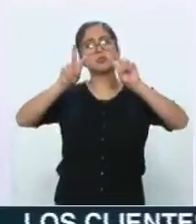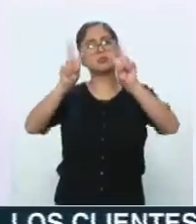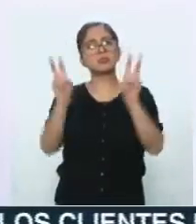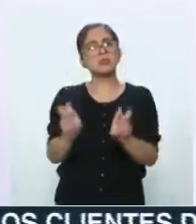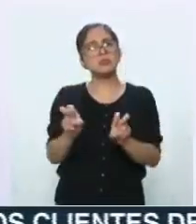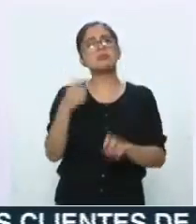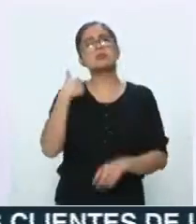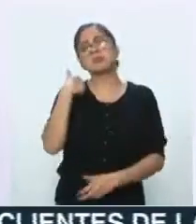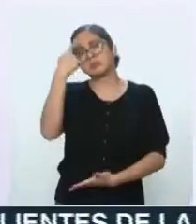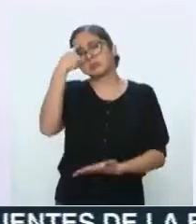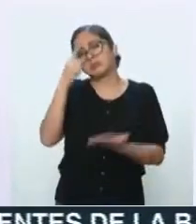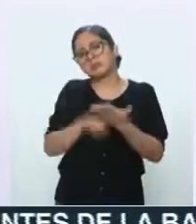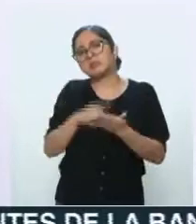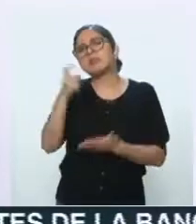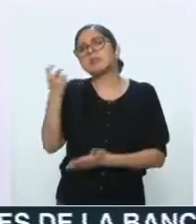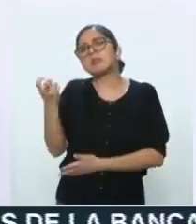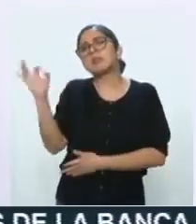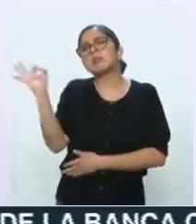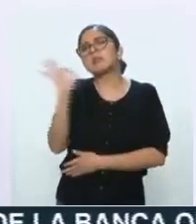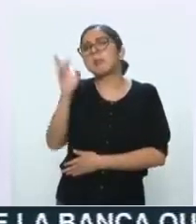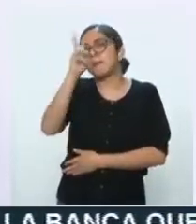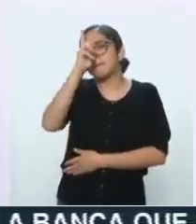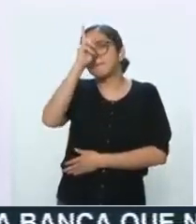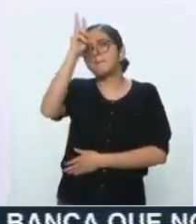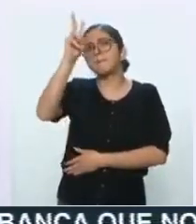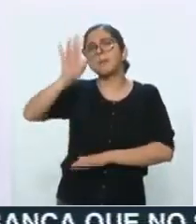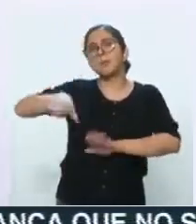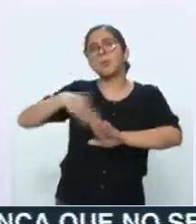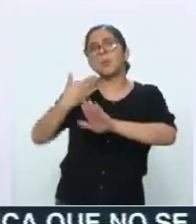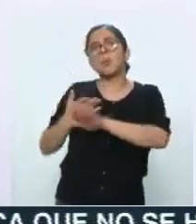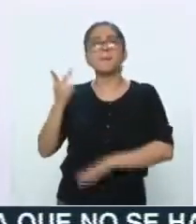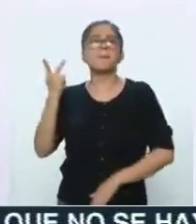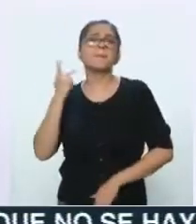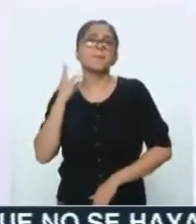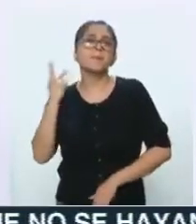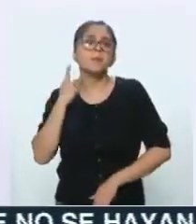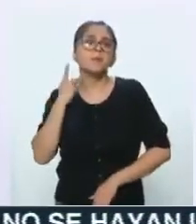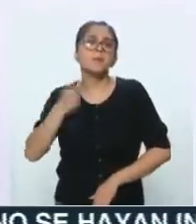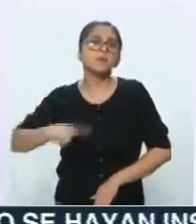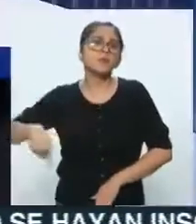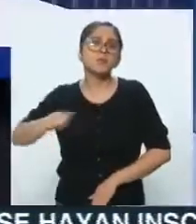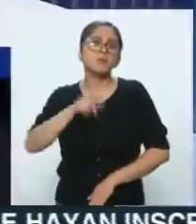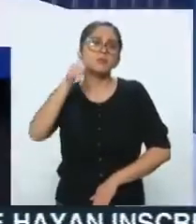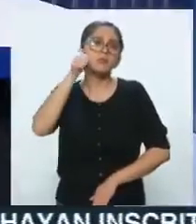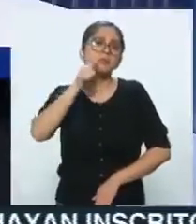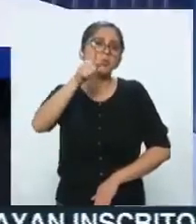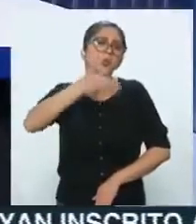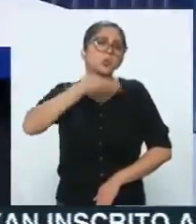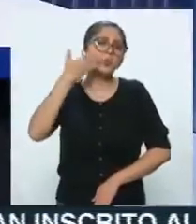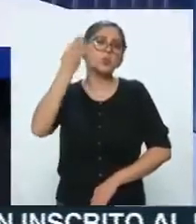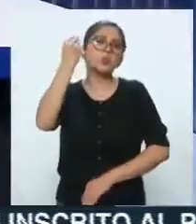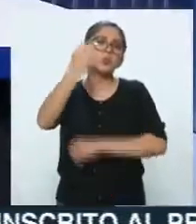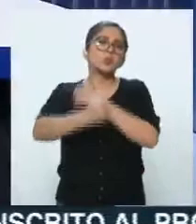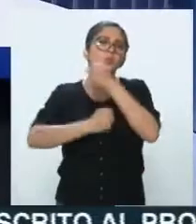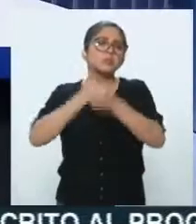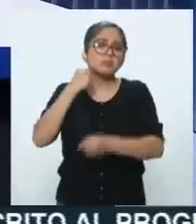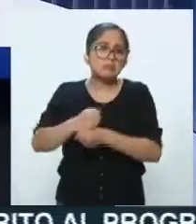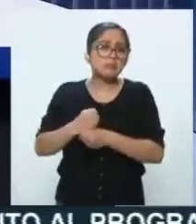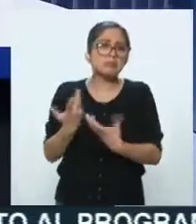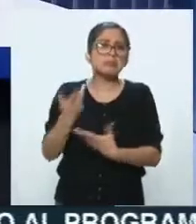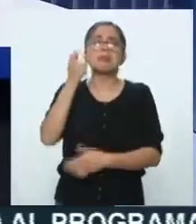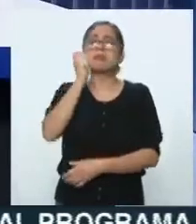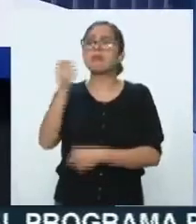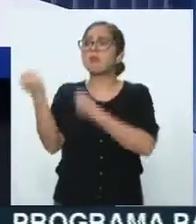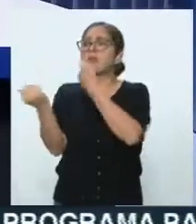ligado también a una venganza política por este activismo político mantenido por años y por ese oponerse a estos